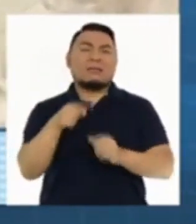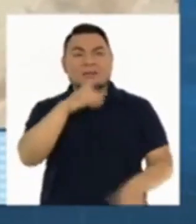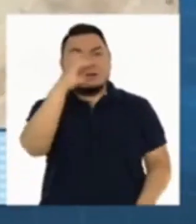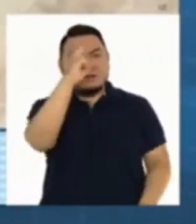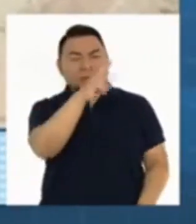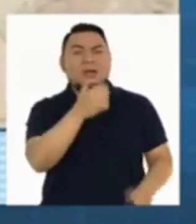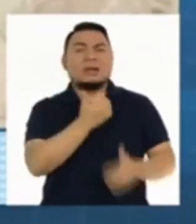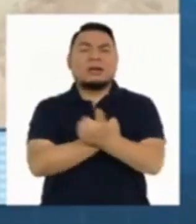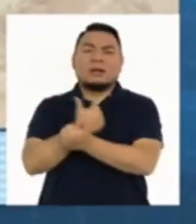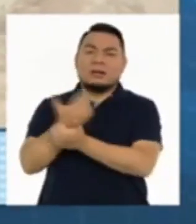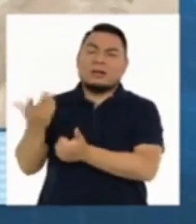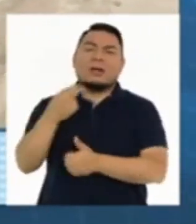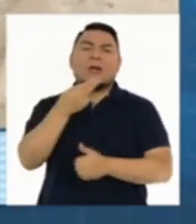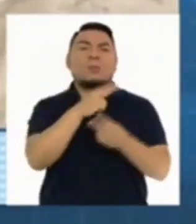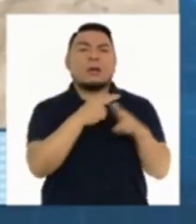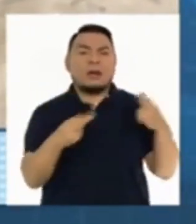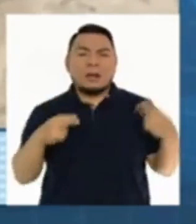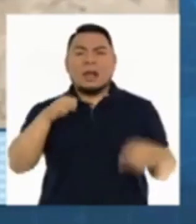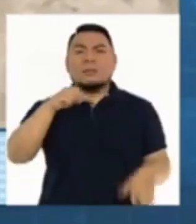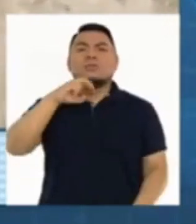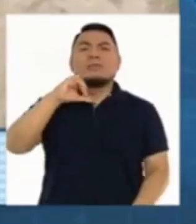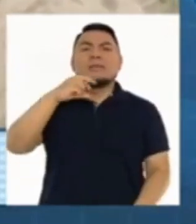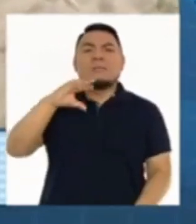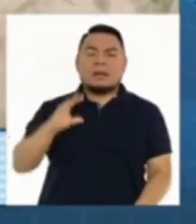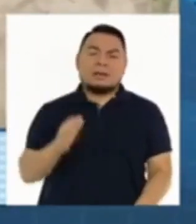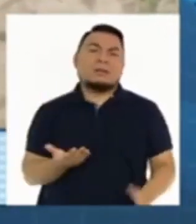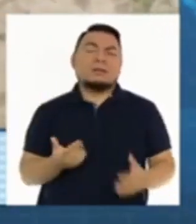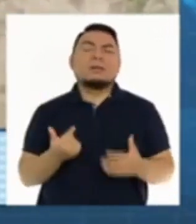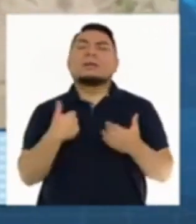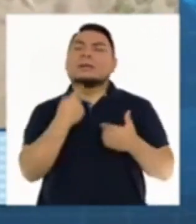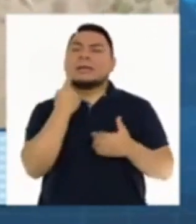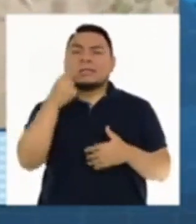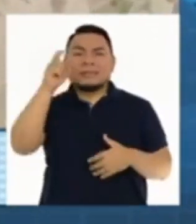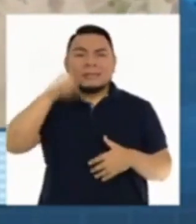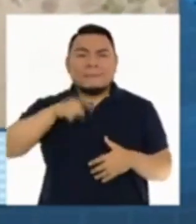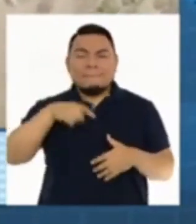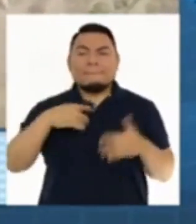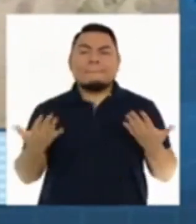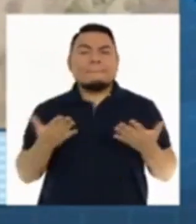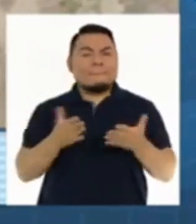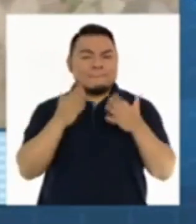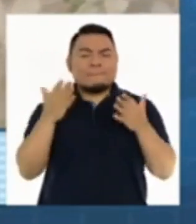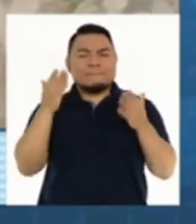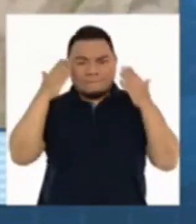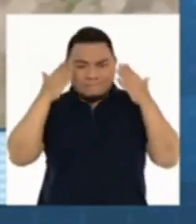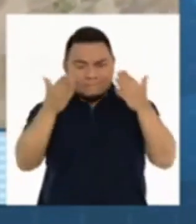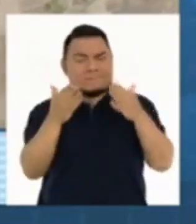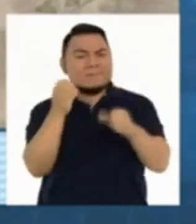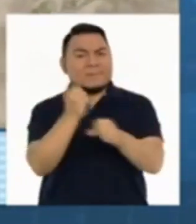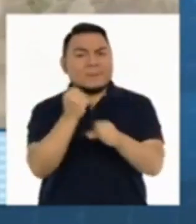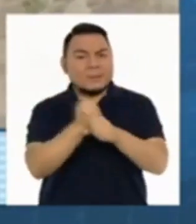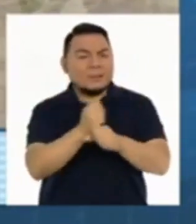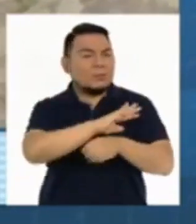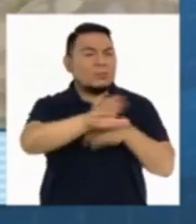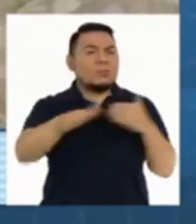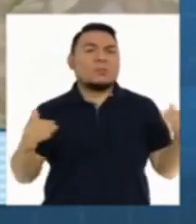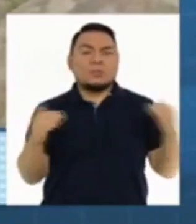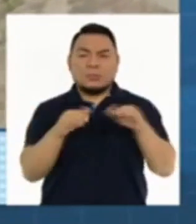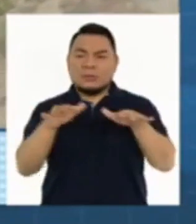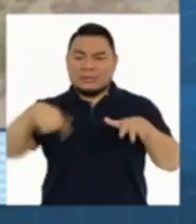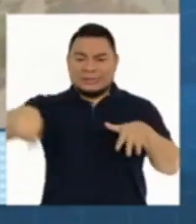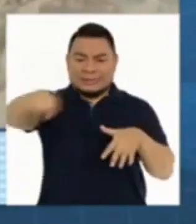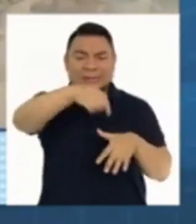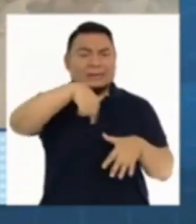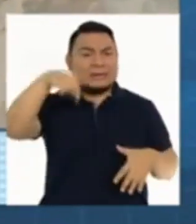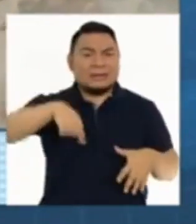Cusco, Ayacucho, Ancavelica, Purimac. Y en ese sentido es necesario mirar con bastante objetividad, con bastante realismo